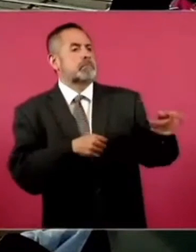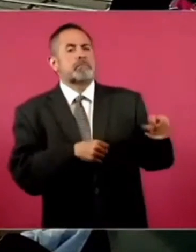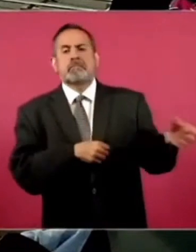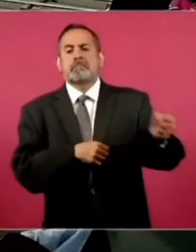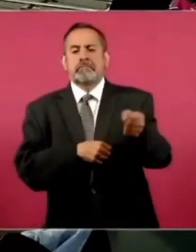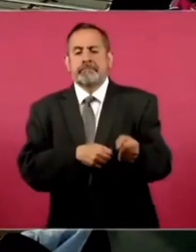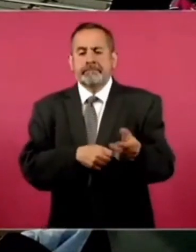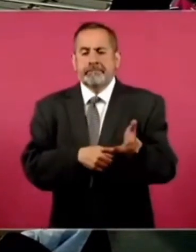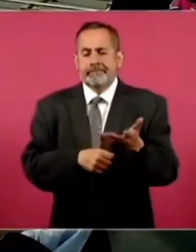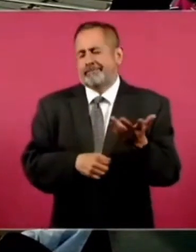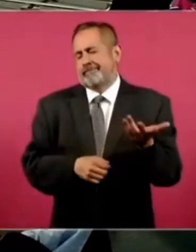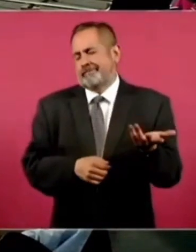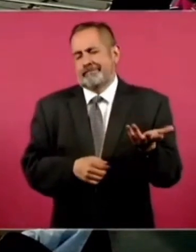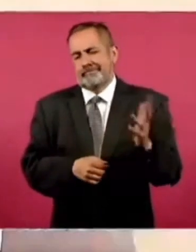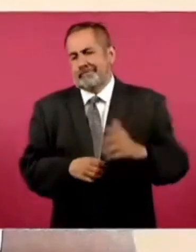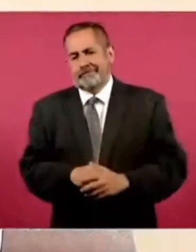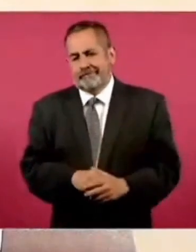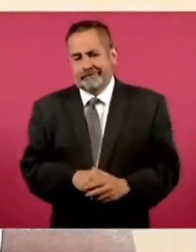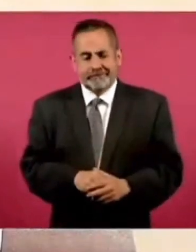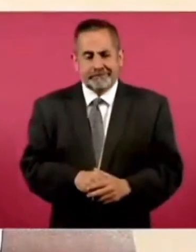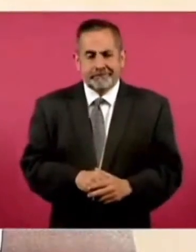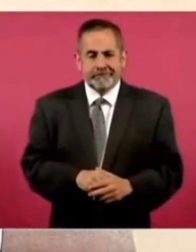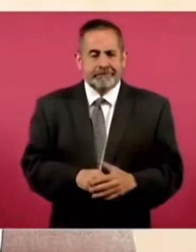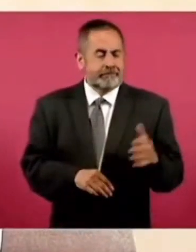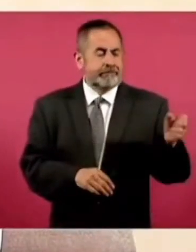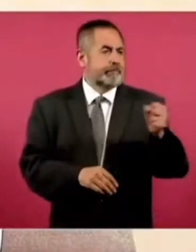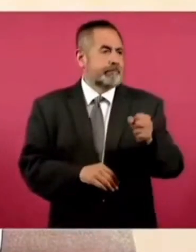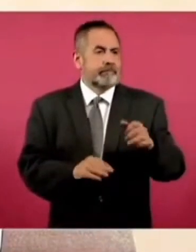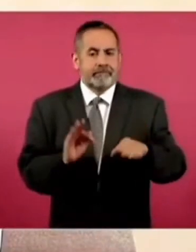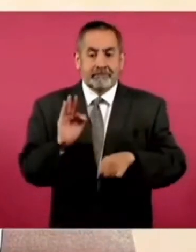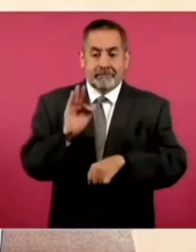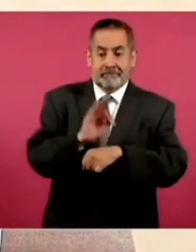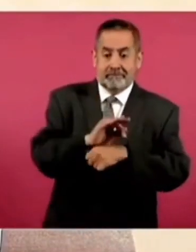Que le dio. El amparo.